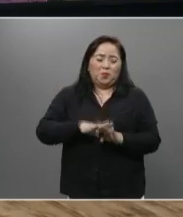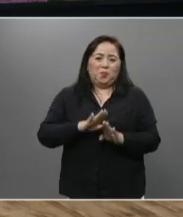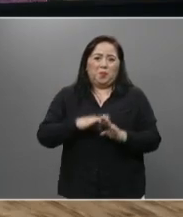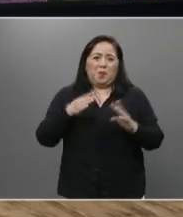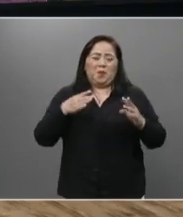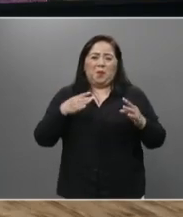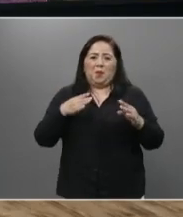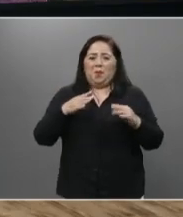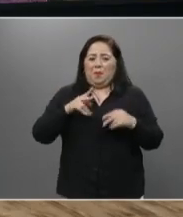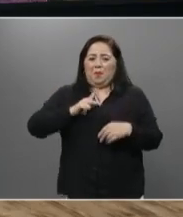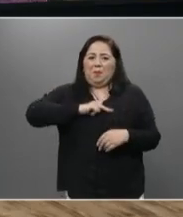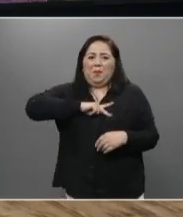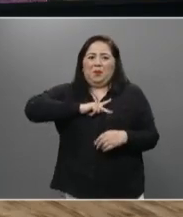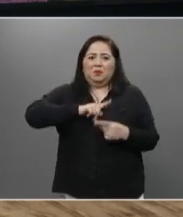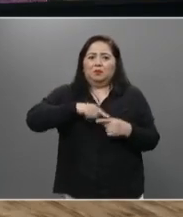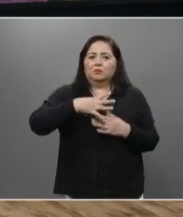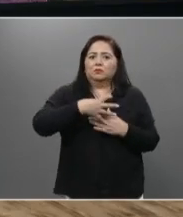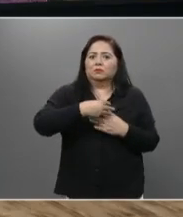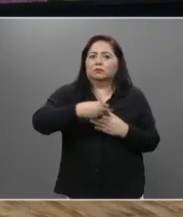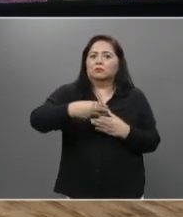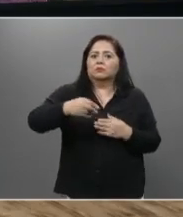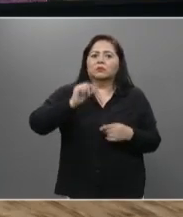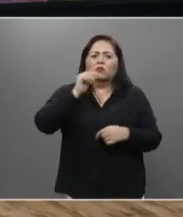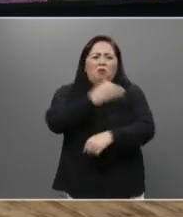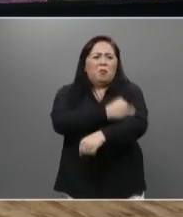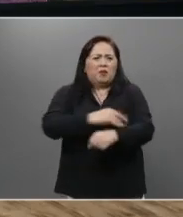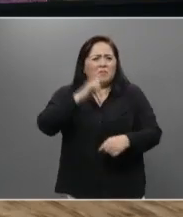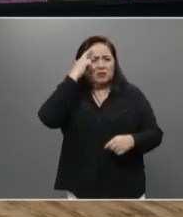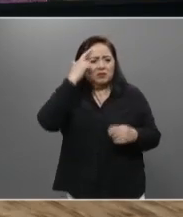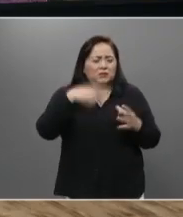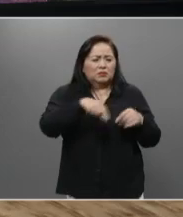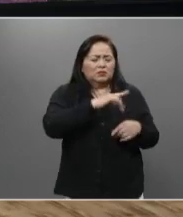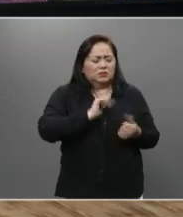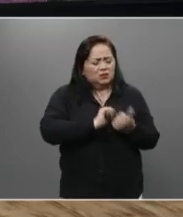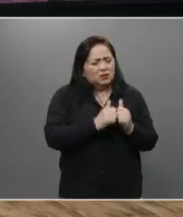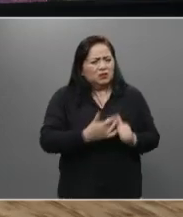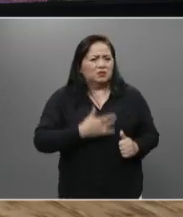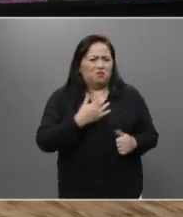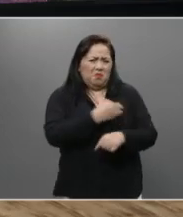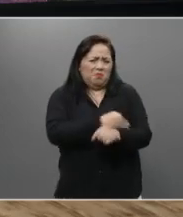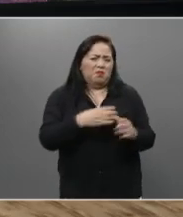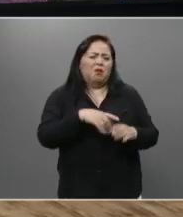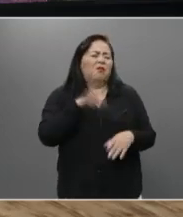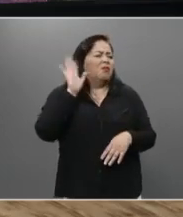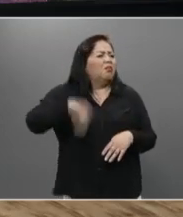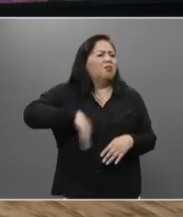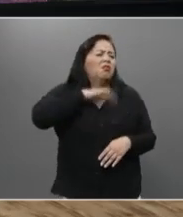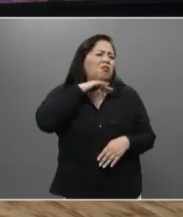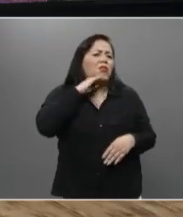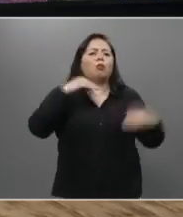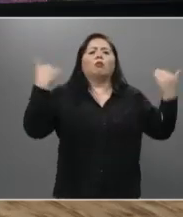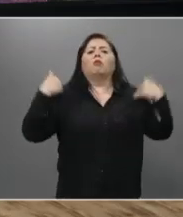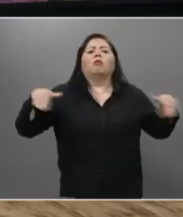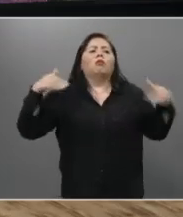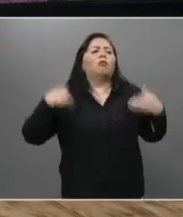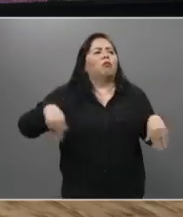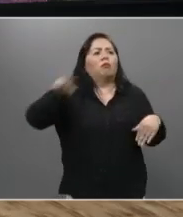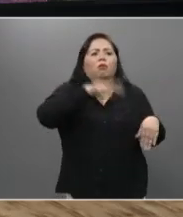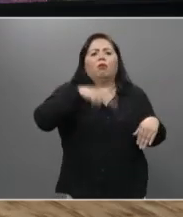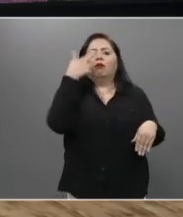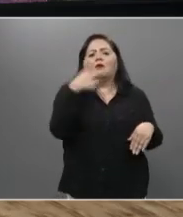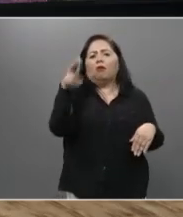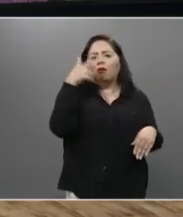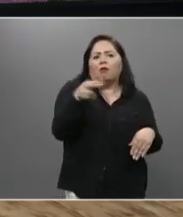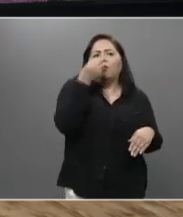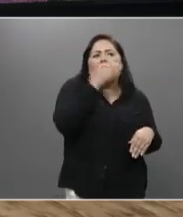virus en Puebla, se trató de una familia que tuvo síntomas, los ignoró y estuvo paseando, estuvo yendo